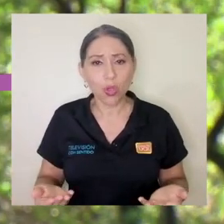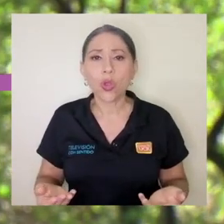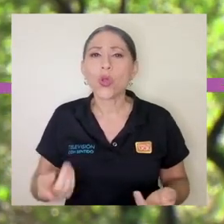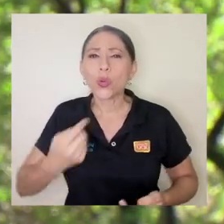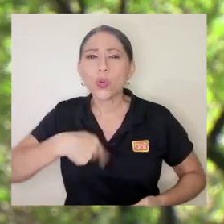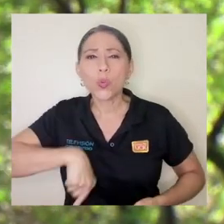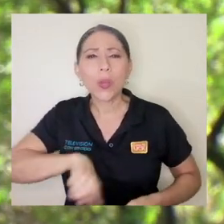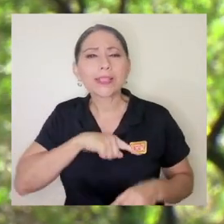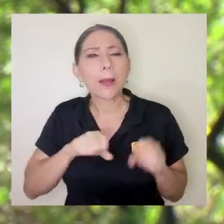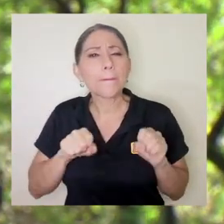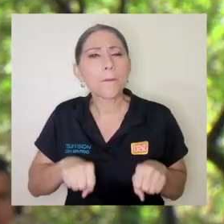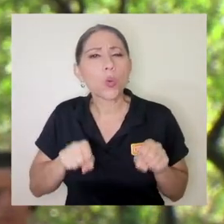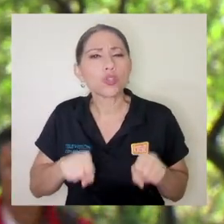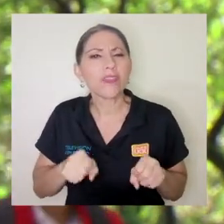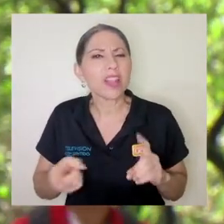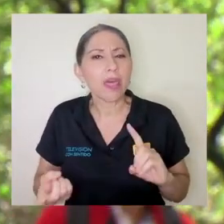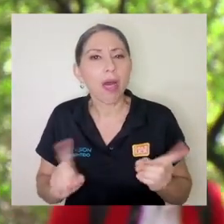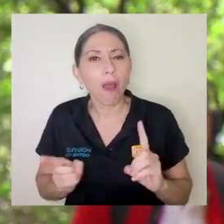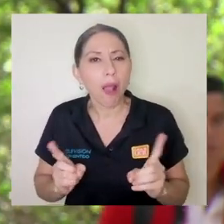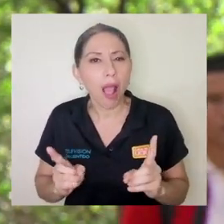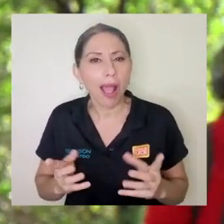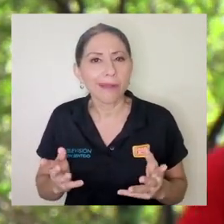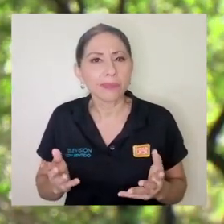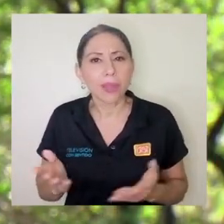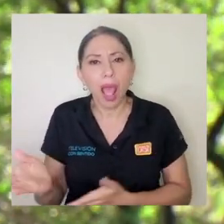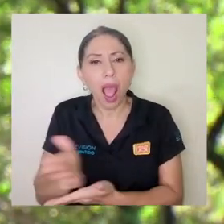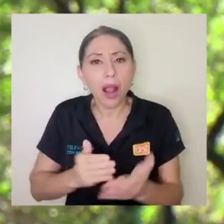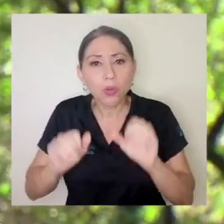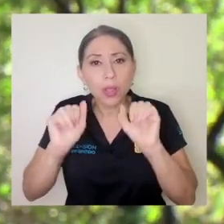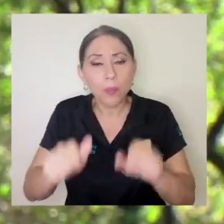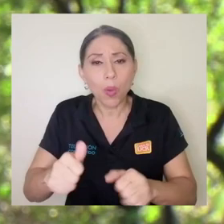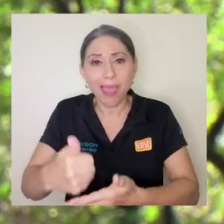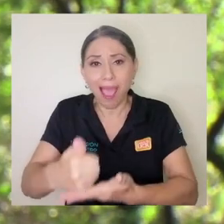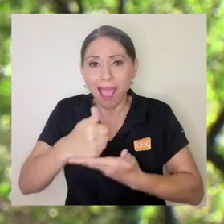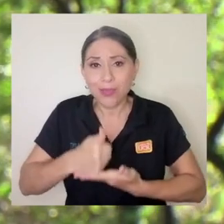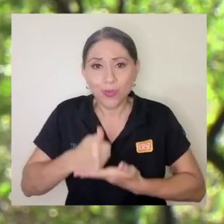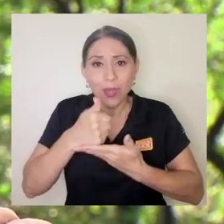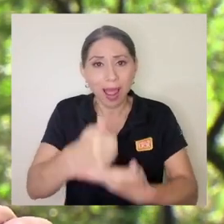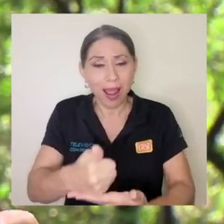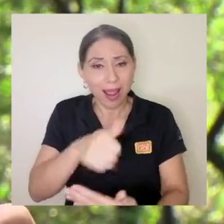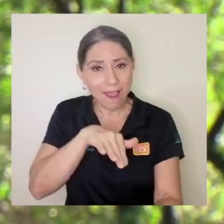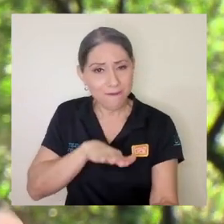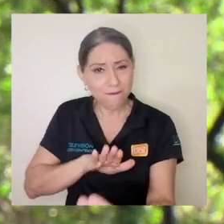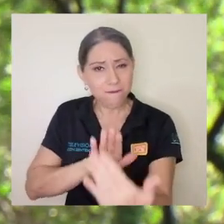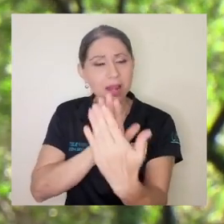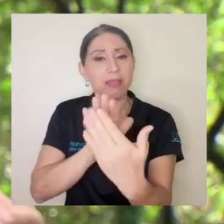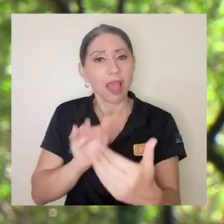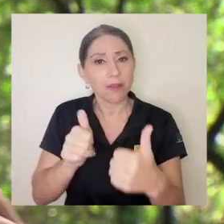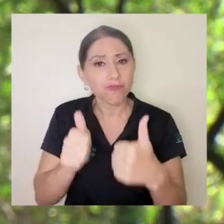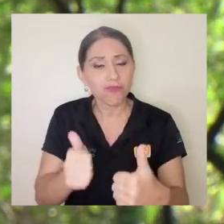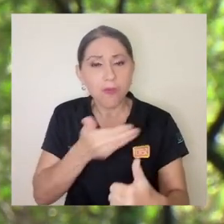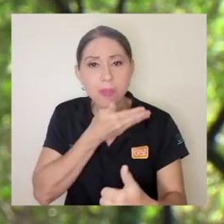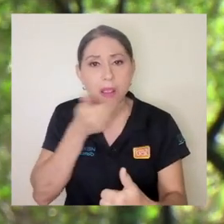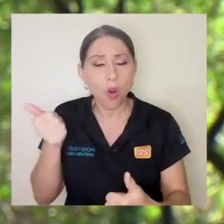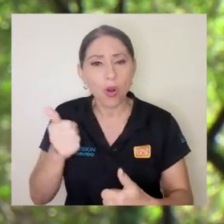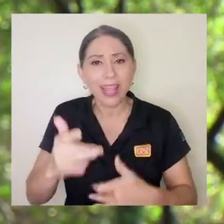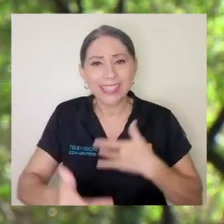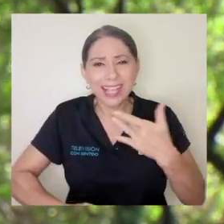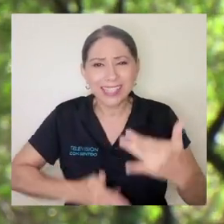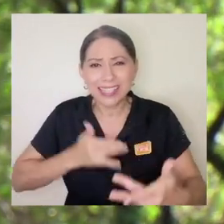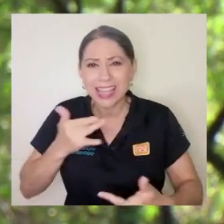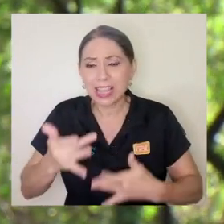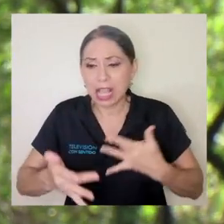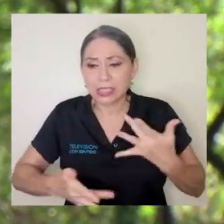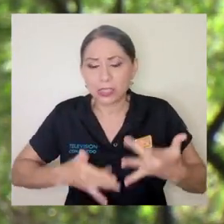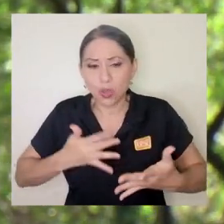posibilidad o en dónde está algo que nos puede ayudar a lidiar mejor con esta sensación o esta percepción de falta de